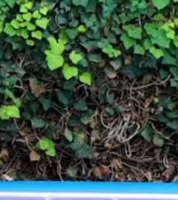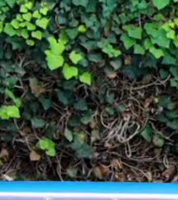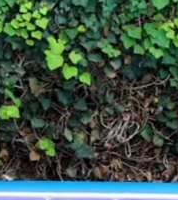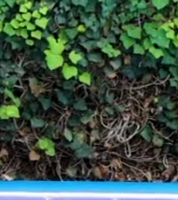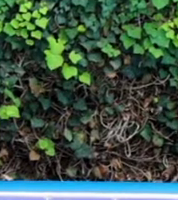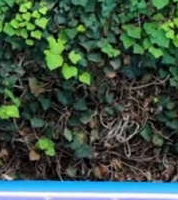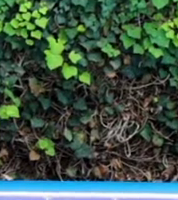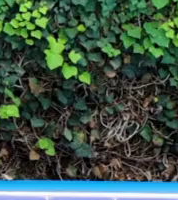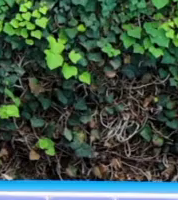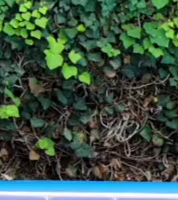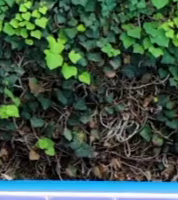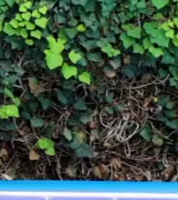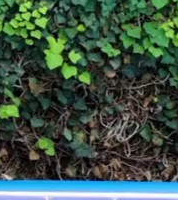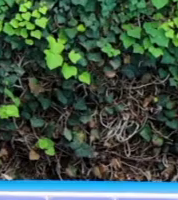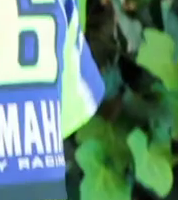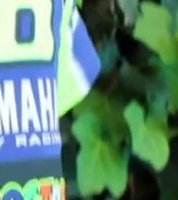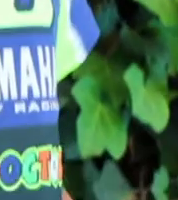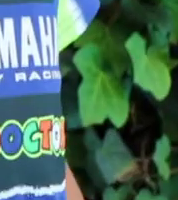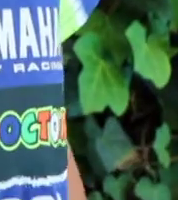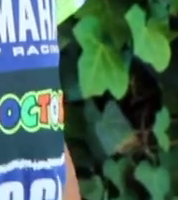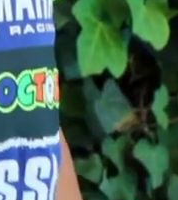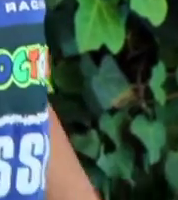bien. Espalda derecha,